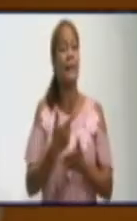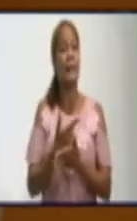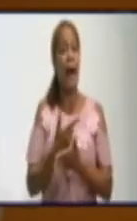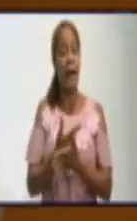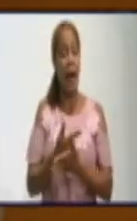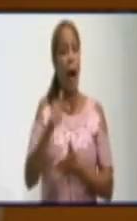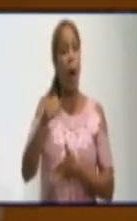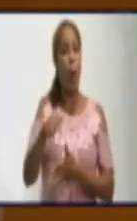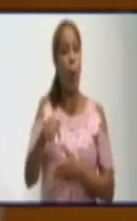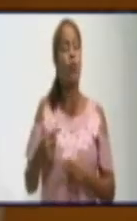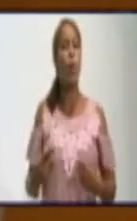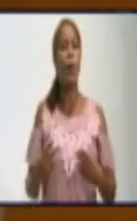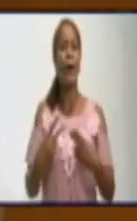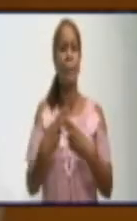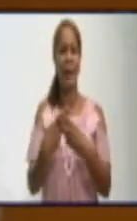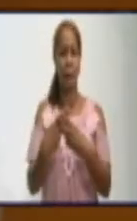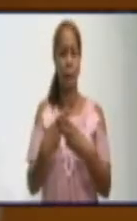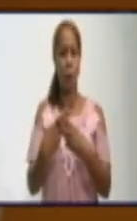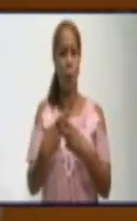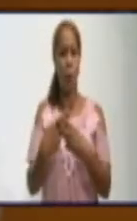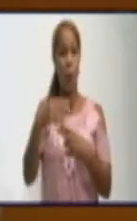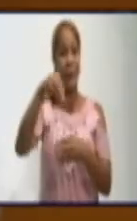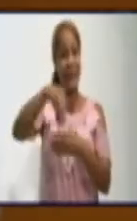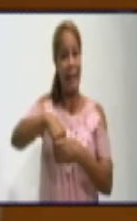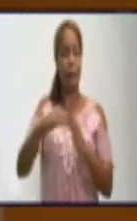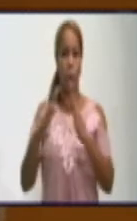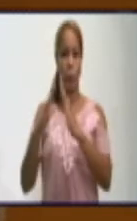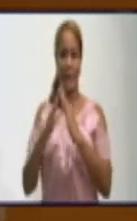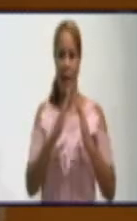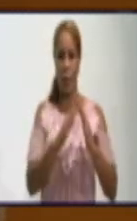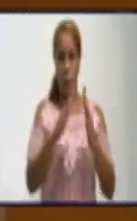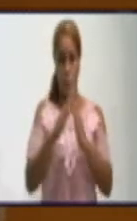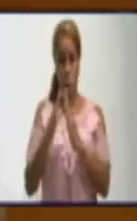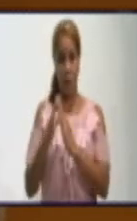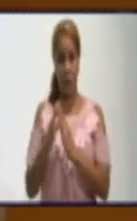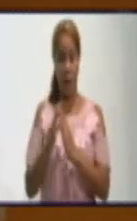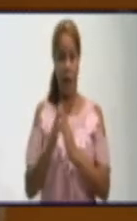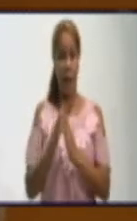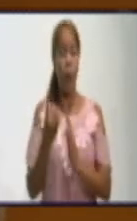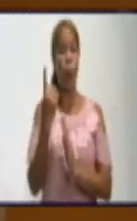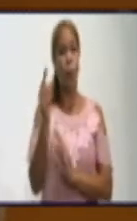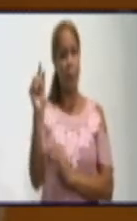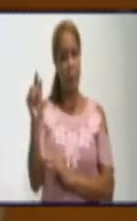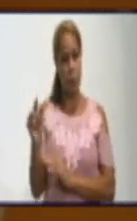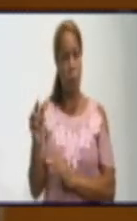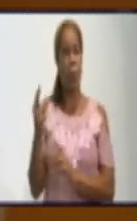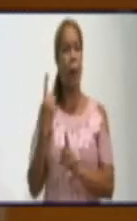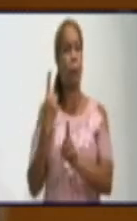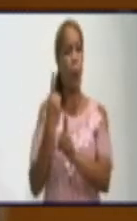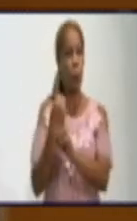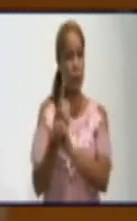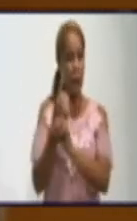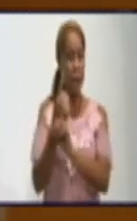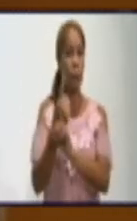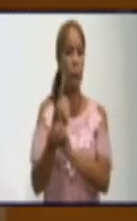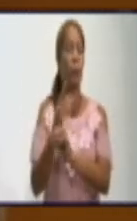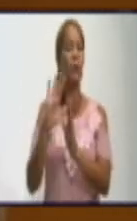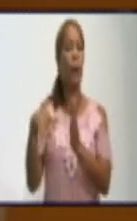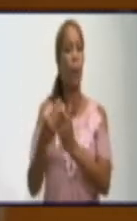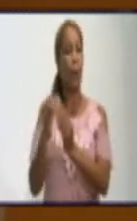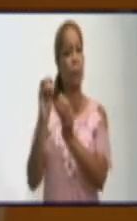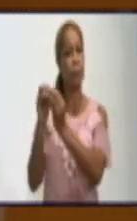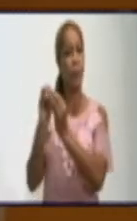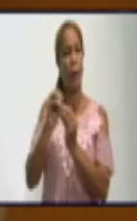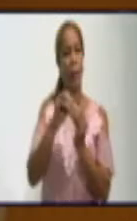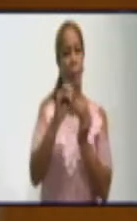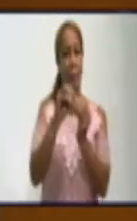un evento de transmisión comunitaria a punto de partida de un caso que llegó al municipio y no se tomaron todas las medidas a